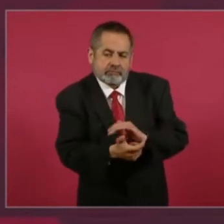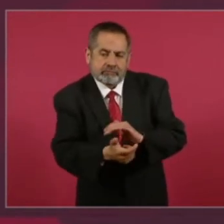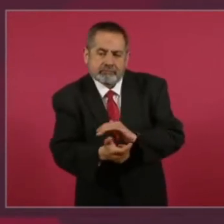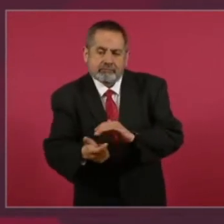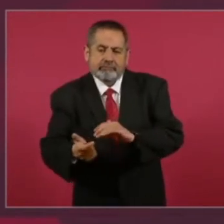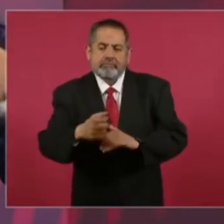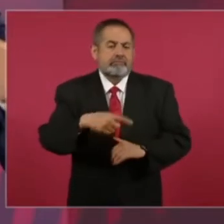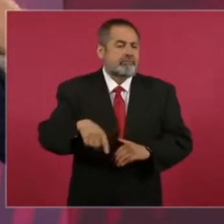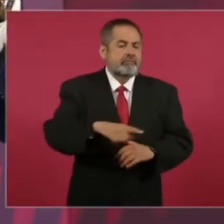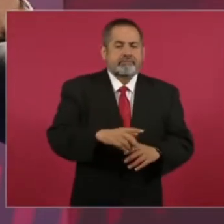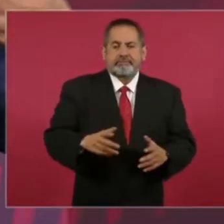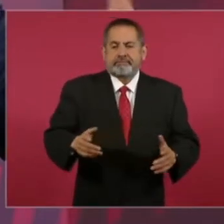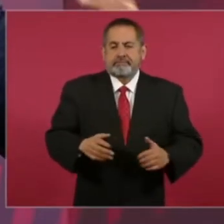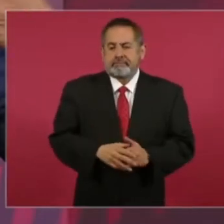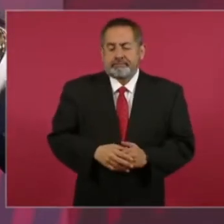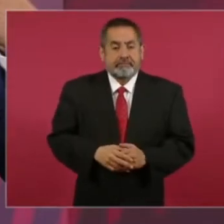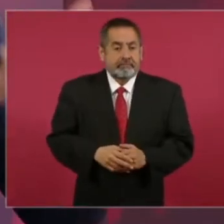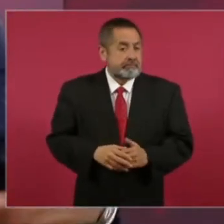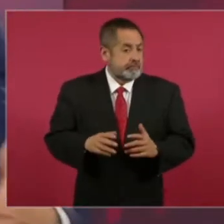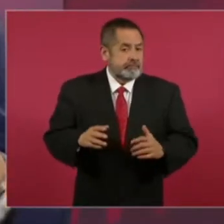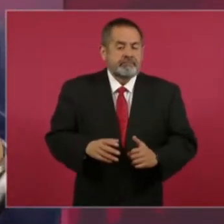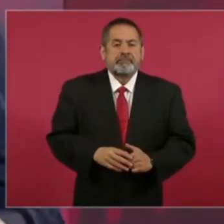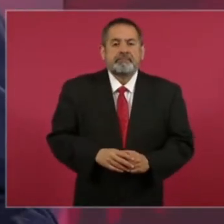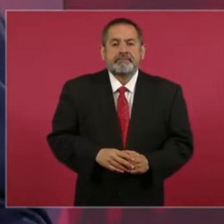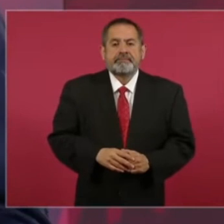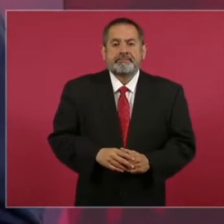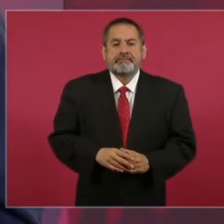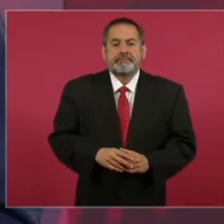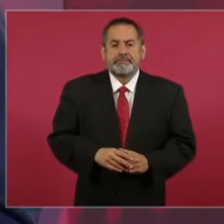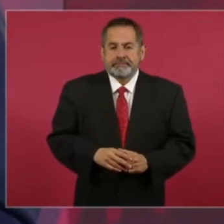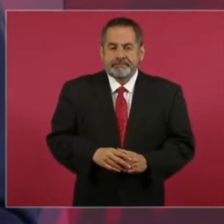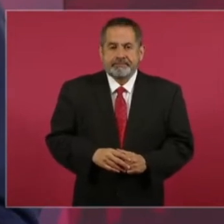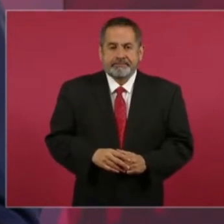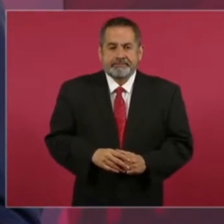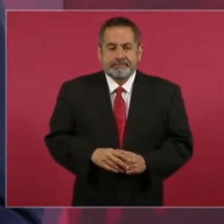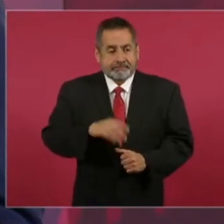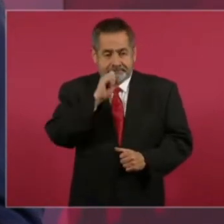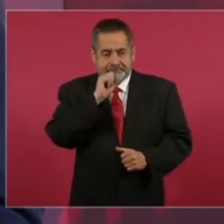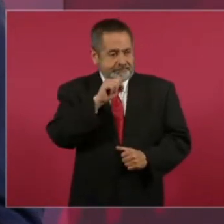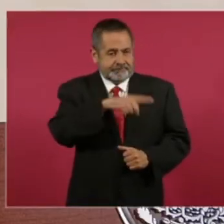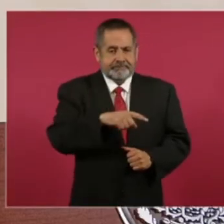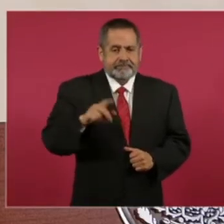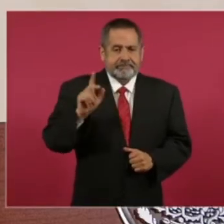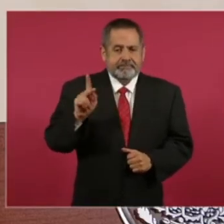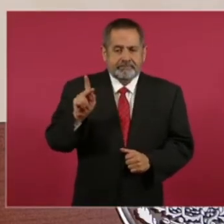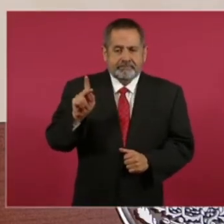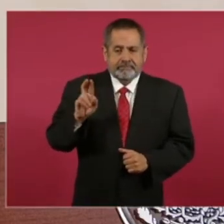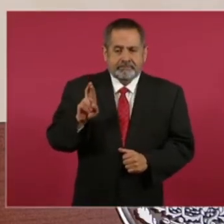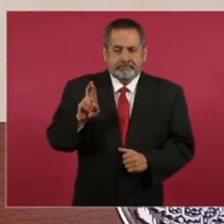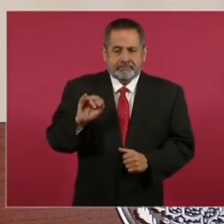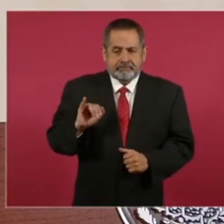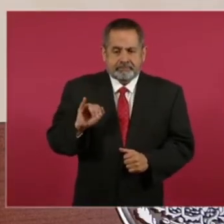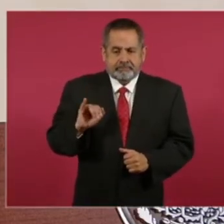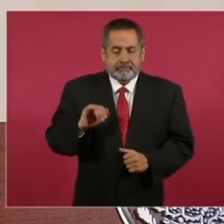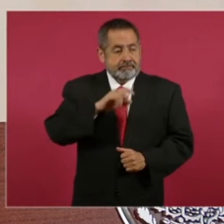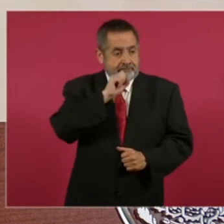o cuando los del PRI en